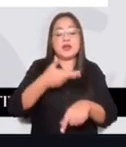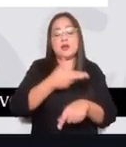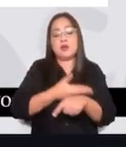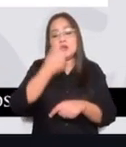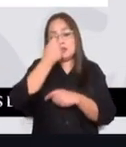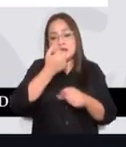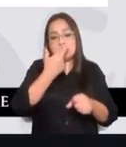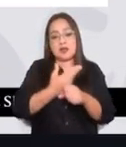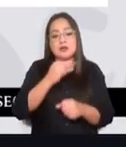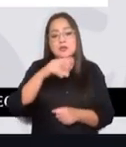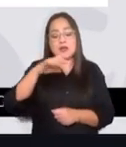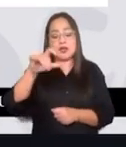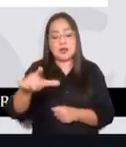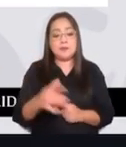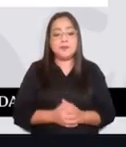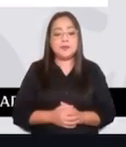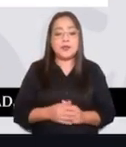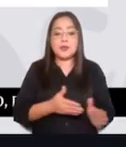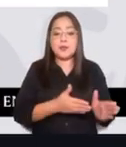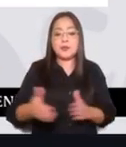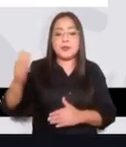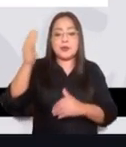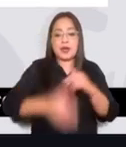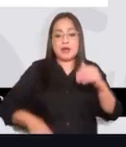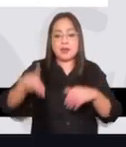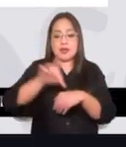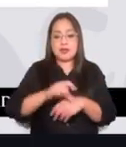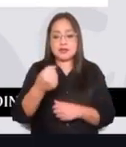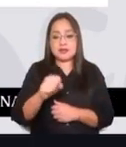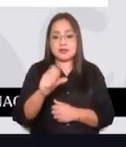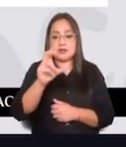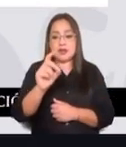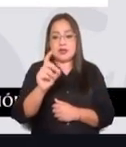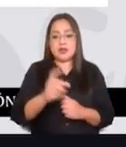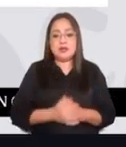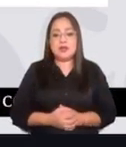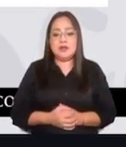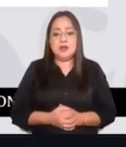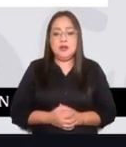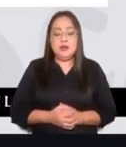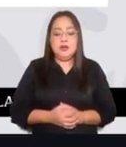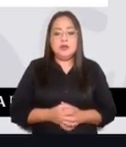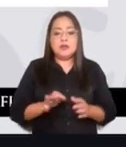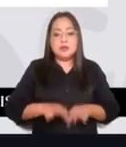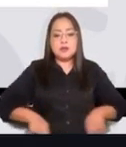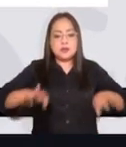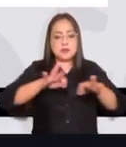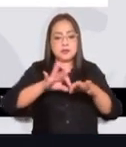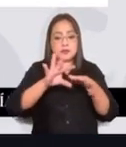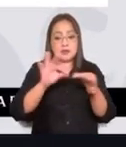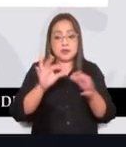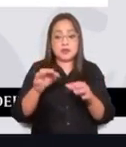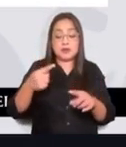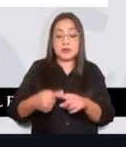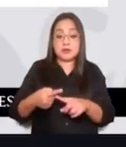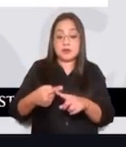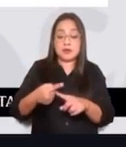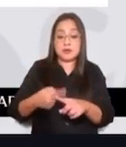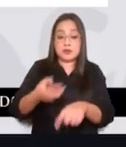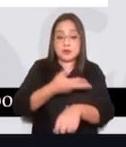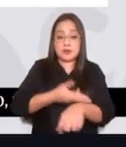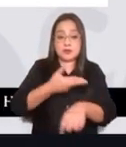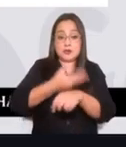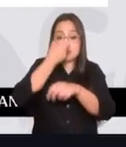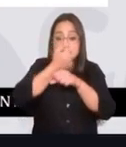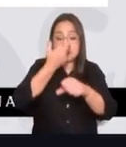Se amplió para el 30 de septiembre. Importante mencionar la gestión que está haciendo en estos momentos el secretario